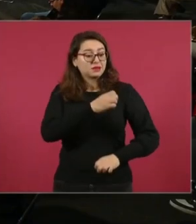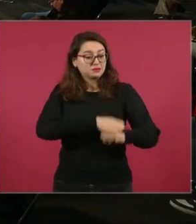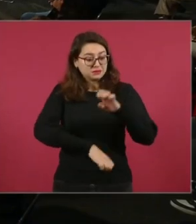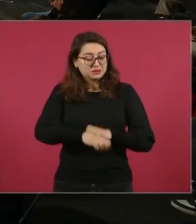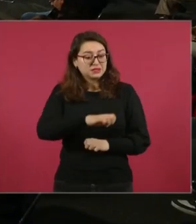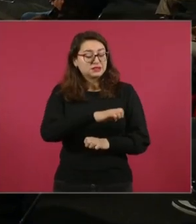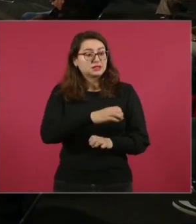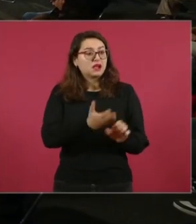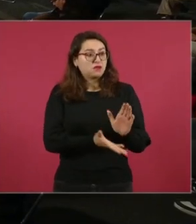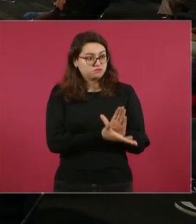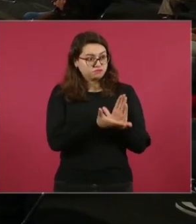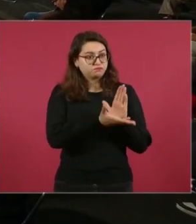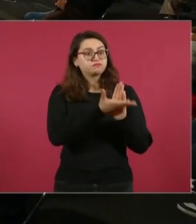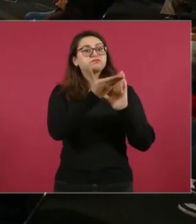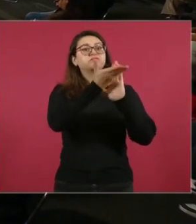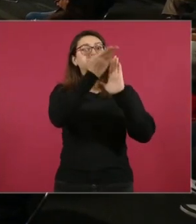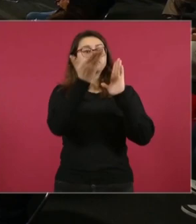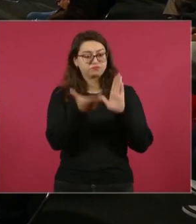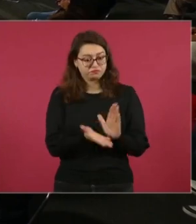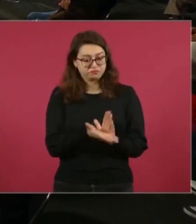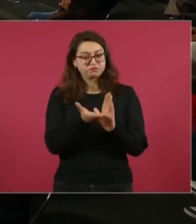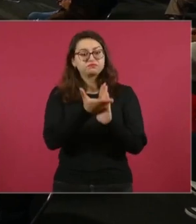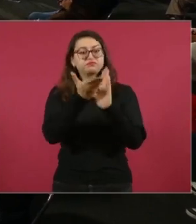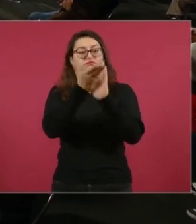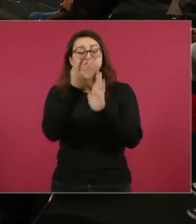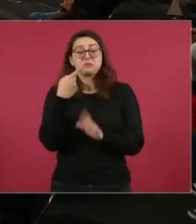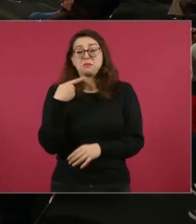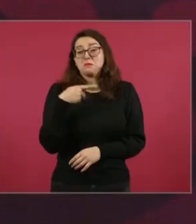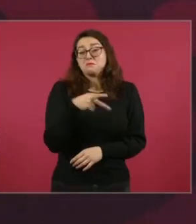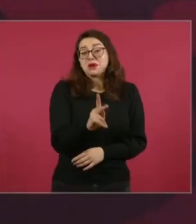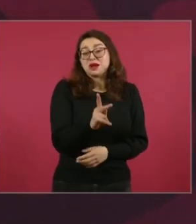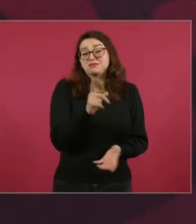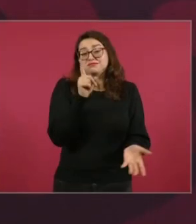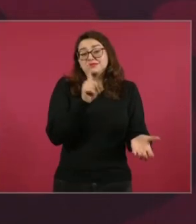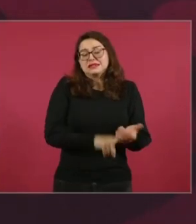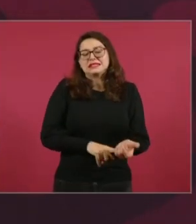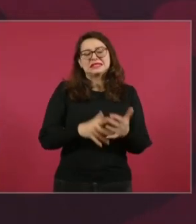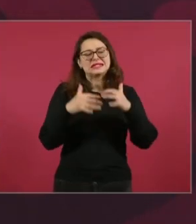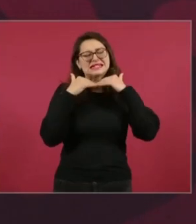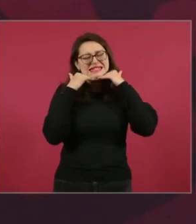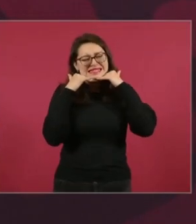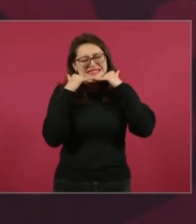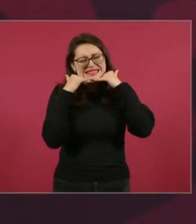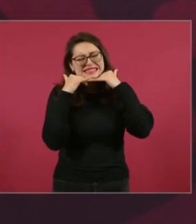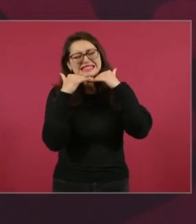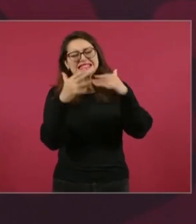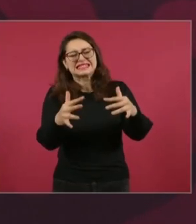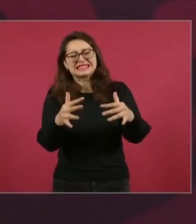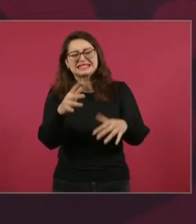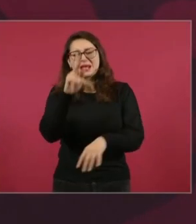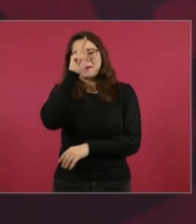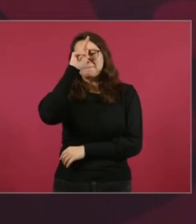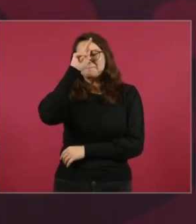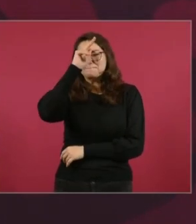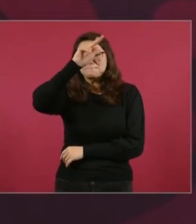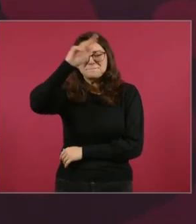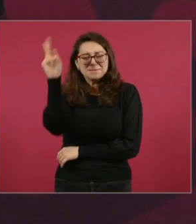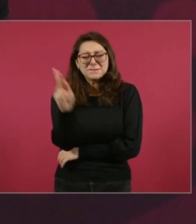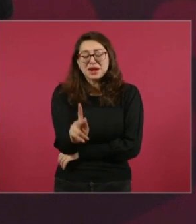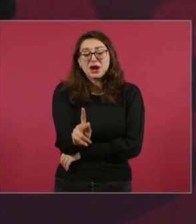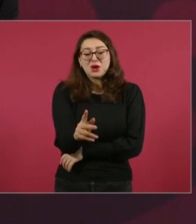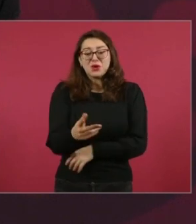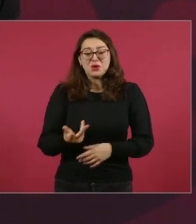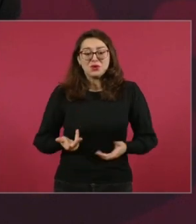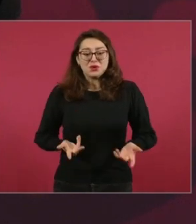Las empresas constructoras casi todas se convirtieron en empresas